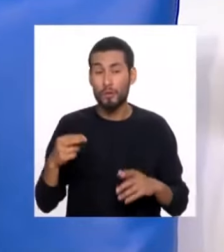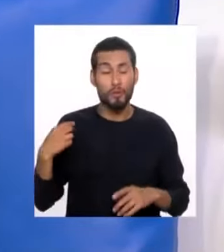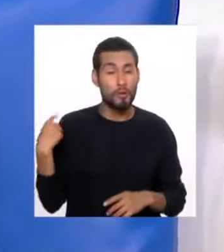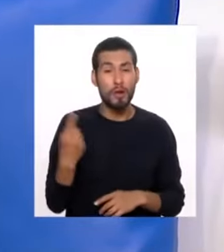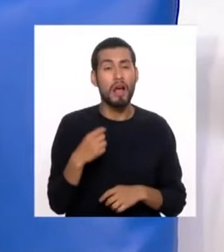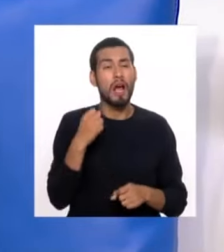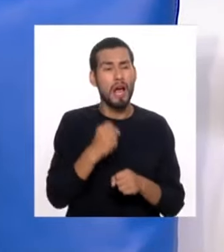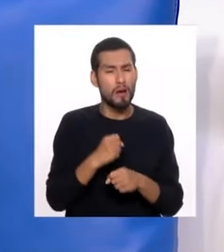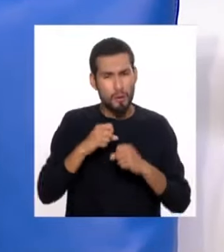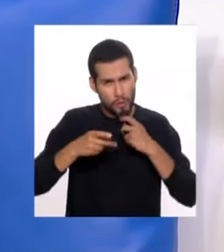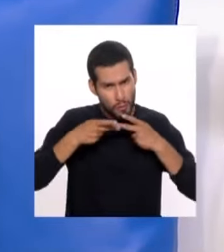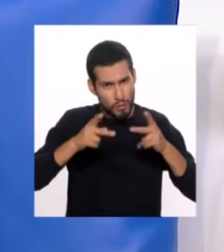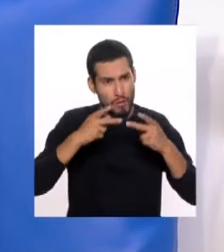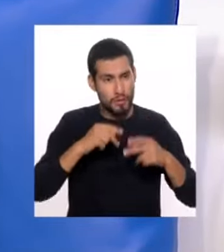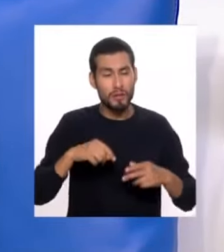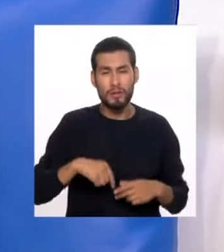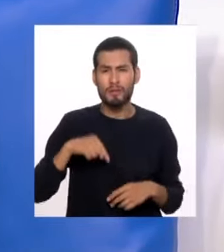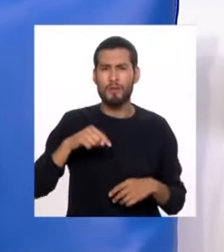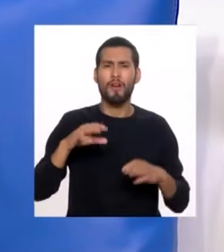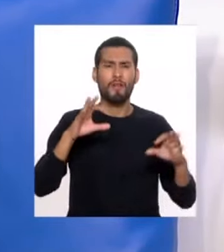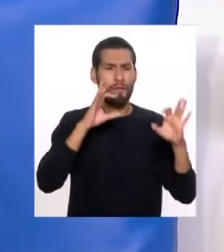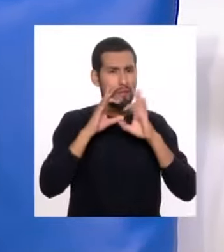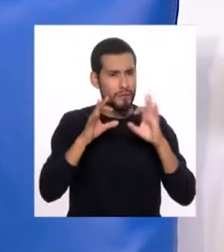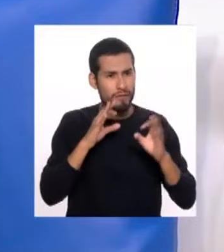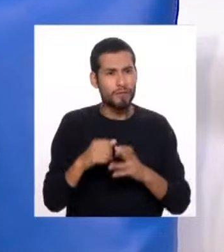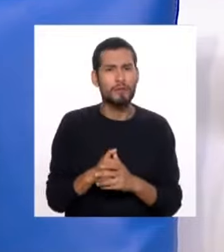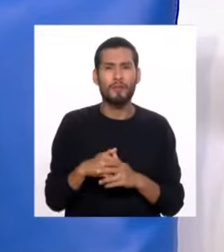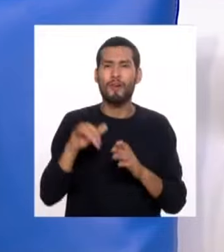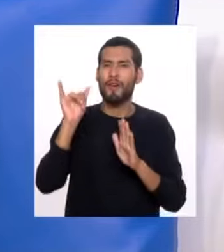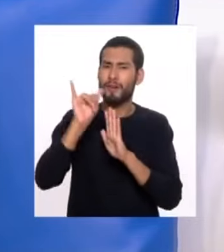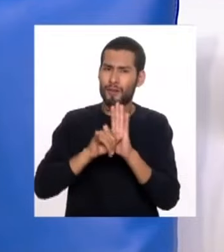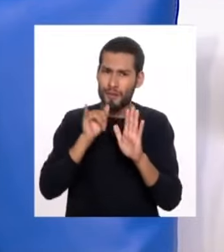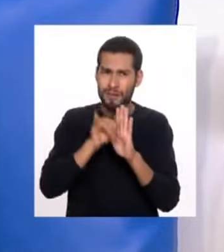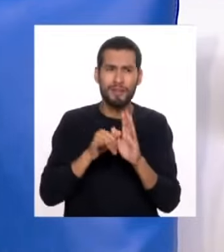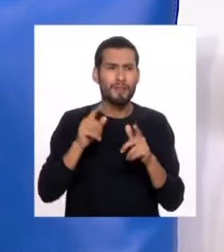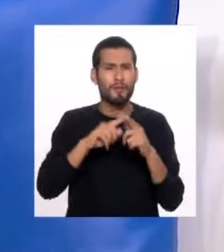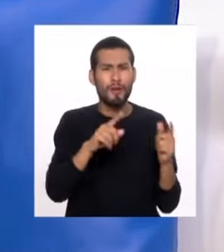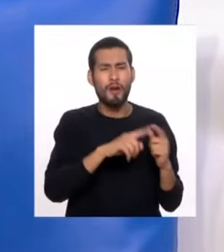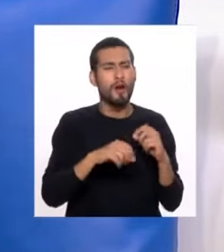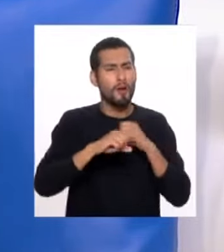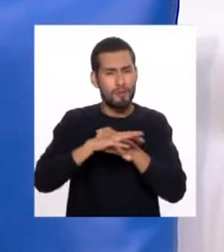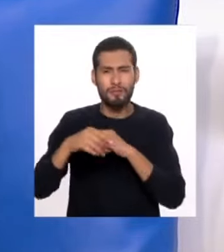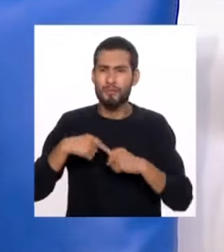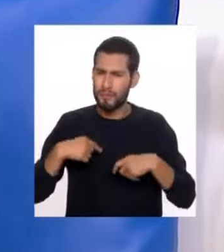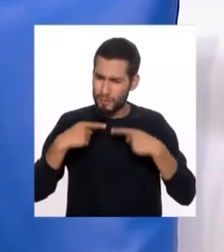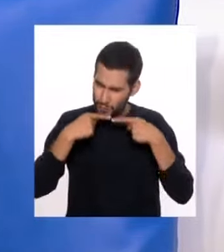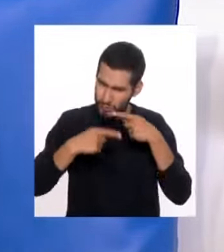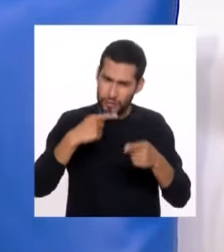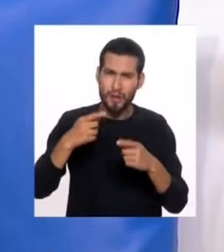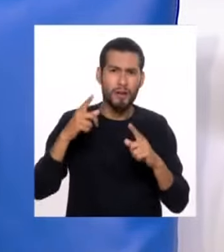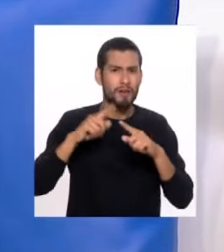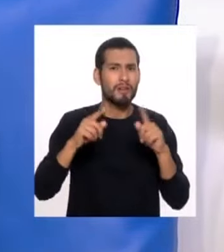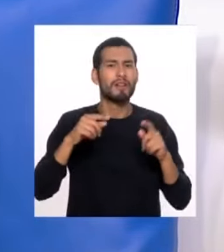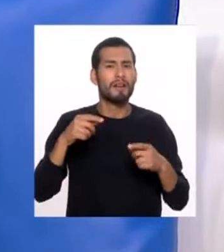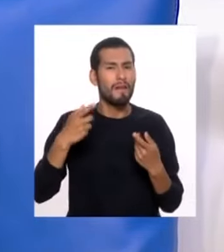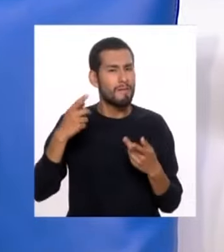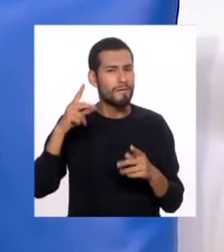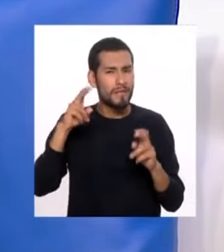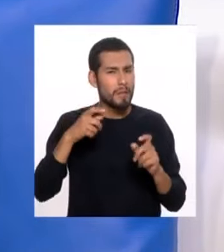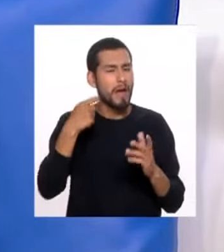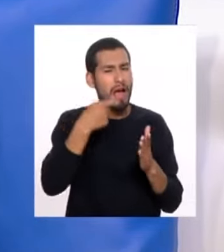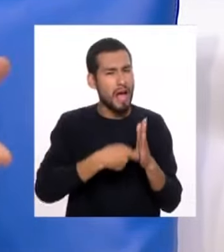nosotros hacemos bastante publicidad. Ahorita uno ve el Facebook, ve YouTube, comerciales y damos bastante publicidad a la campaña renta.